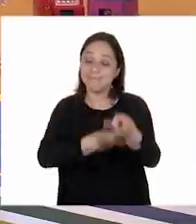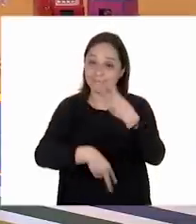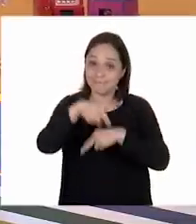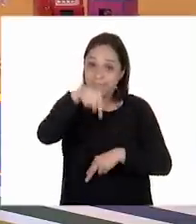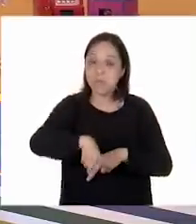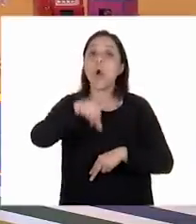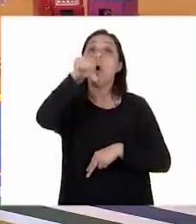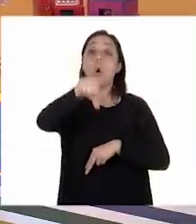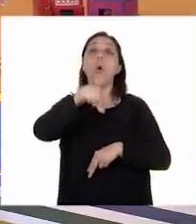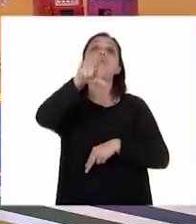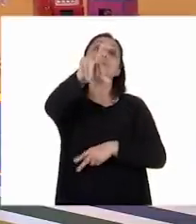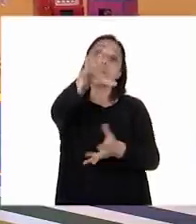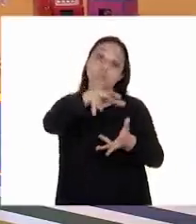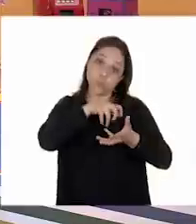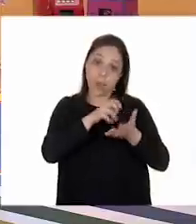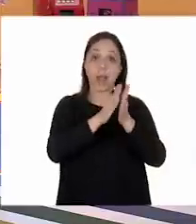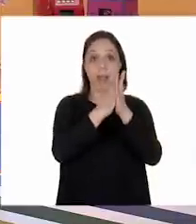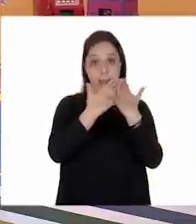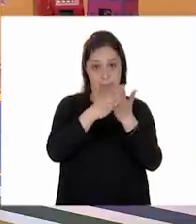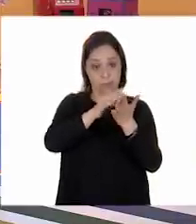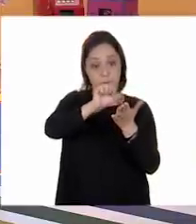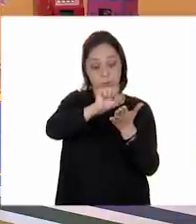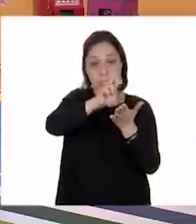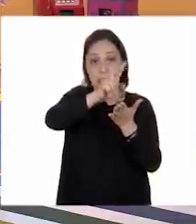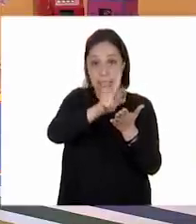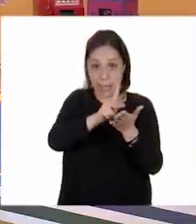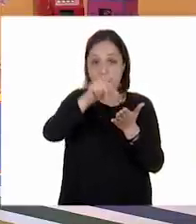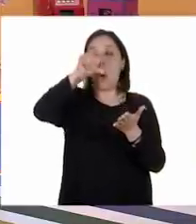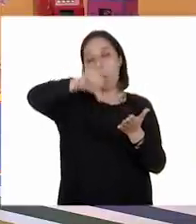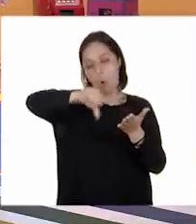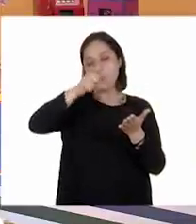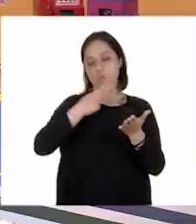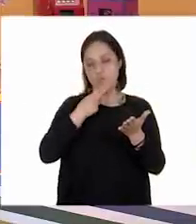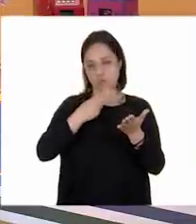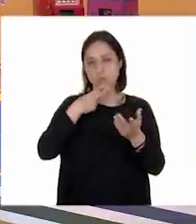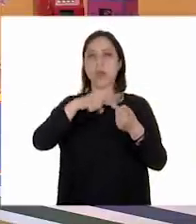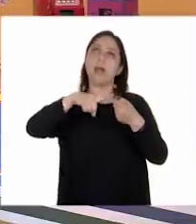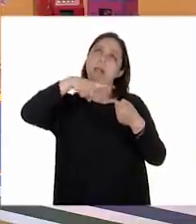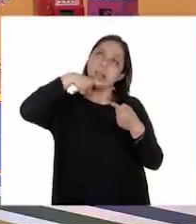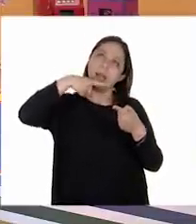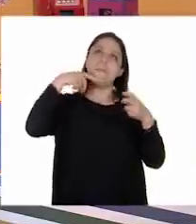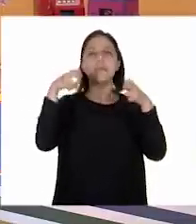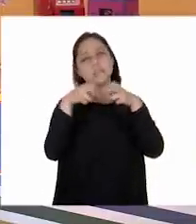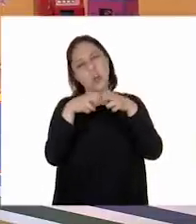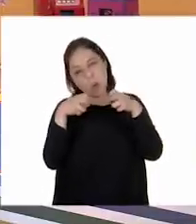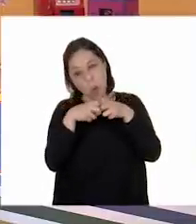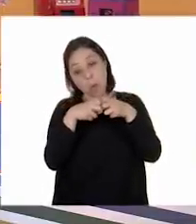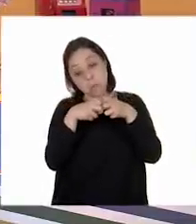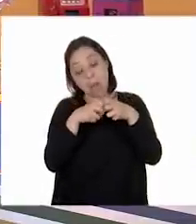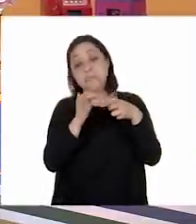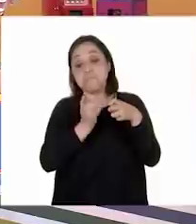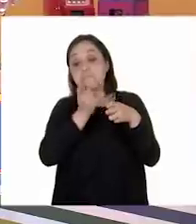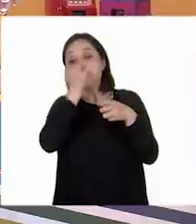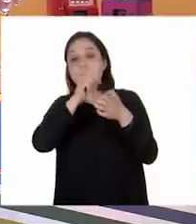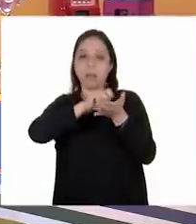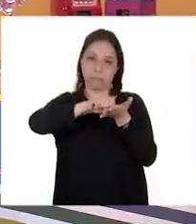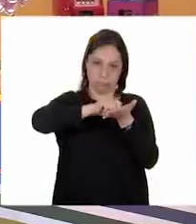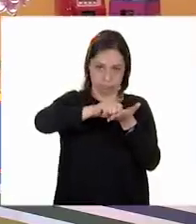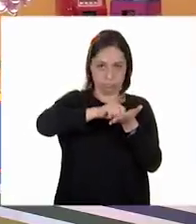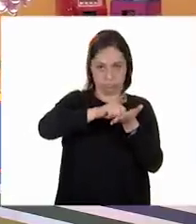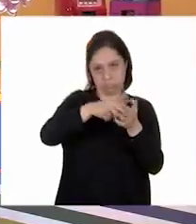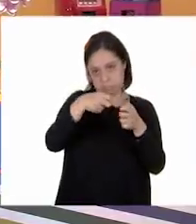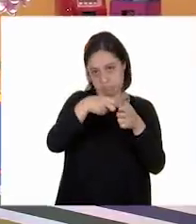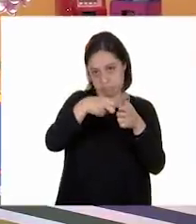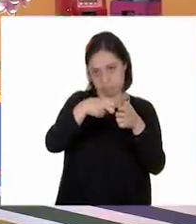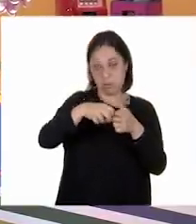que preparen su libro de lengua materna porque lo vamos a ocupar lápiz, goma, por si necesitamos borrar y seguir escribiendo. El